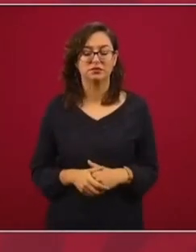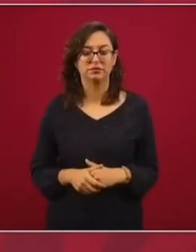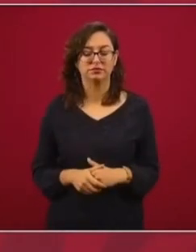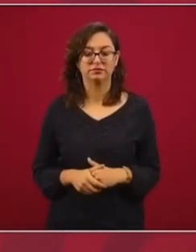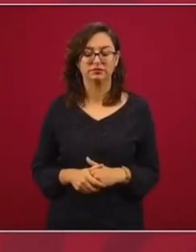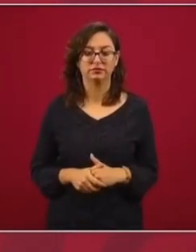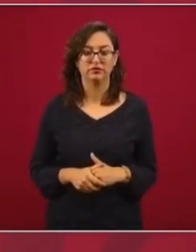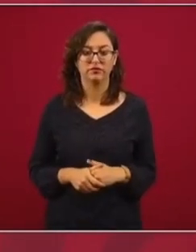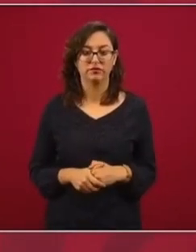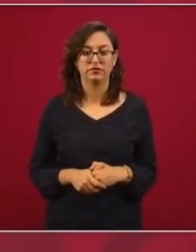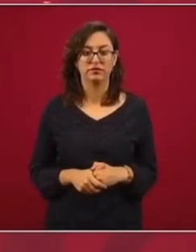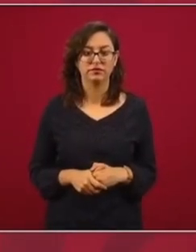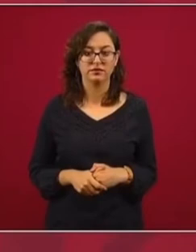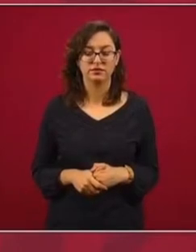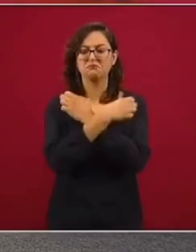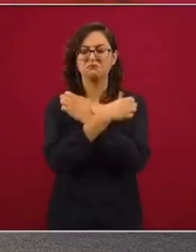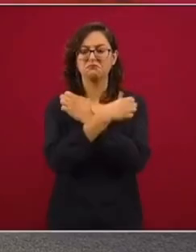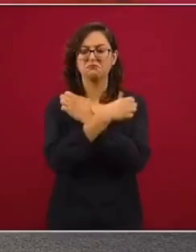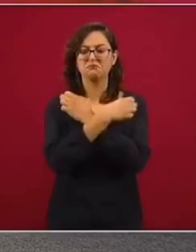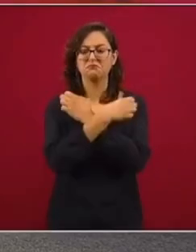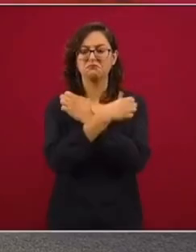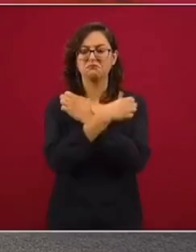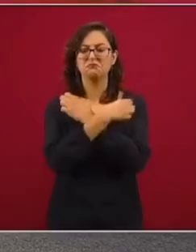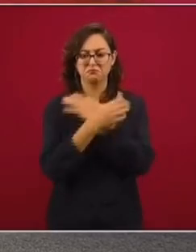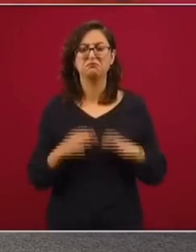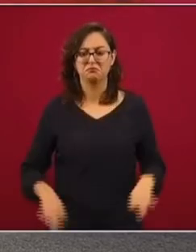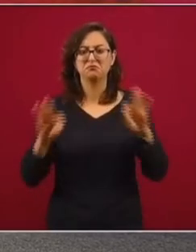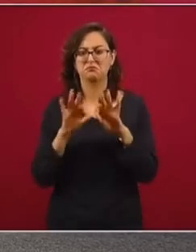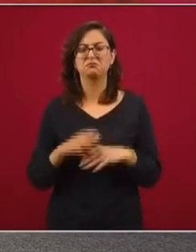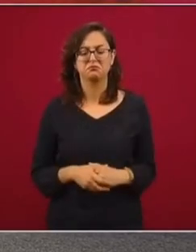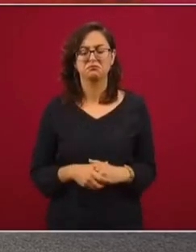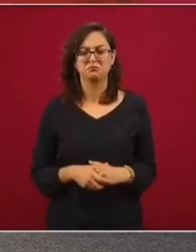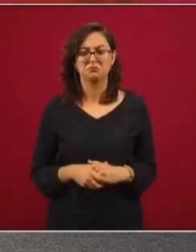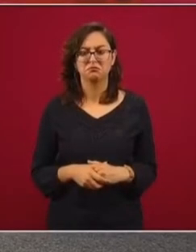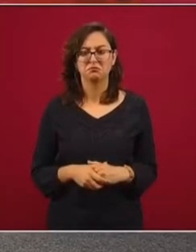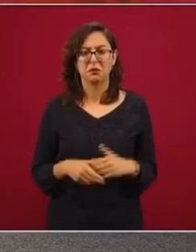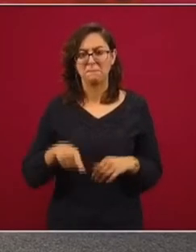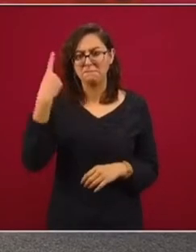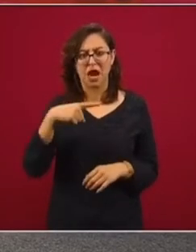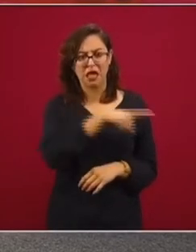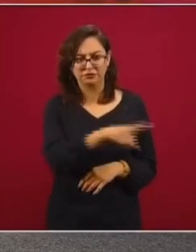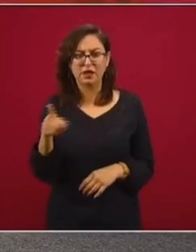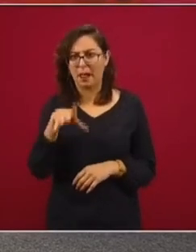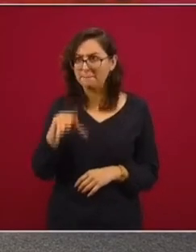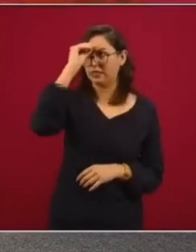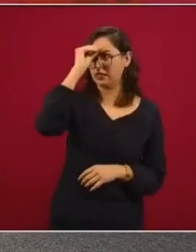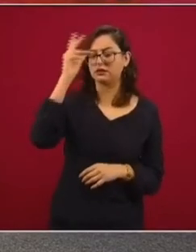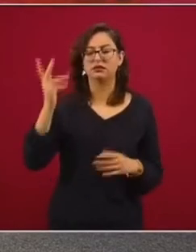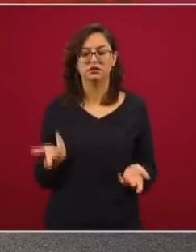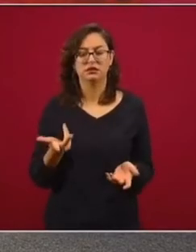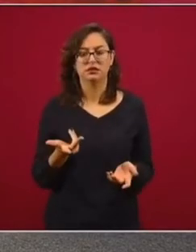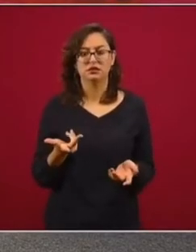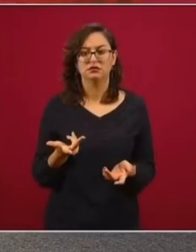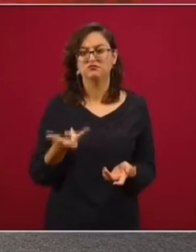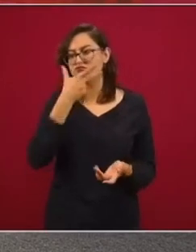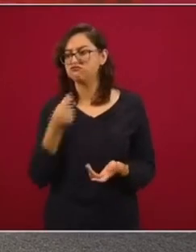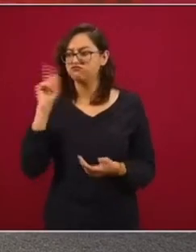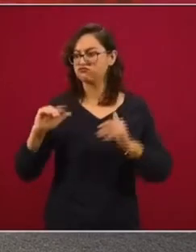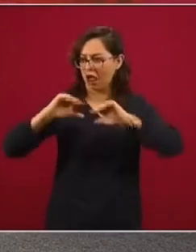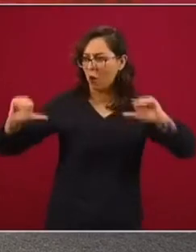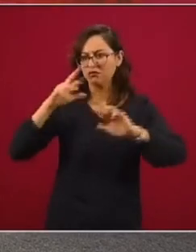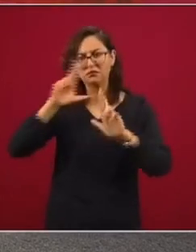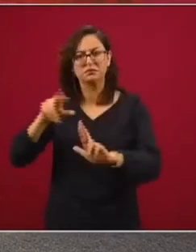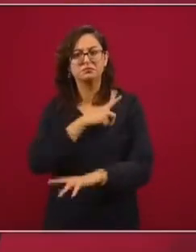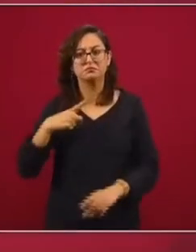Bien, a ver, sí es importante en la educación, en cuanto al respeto, a la igualdad, la perspectiva de